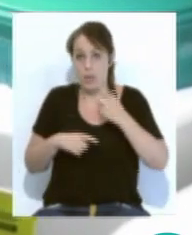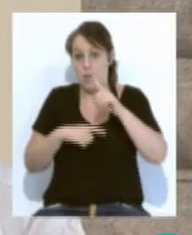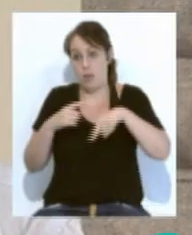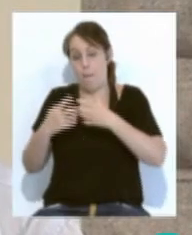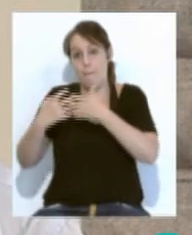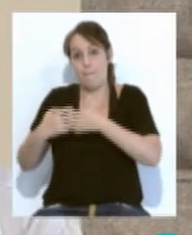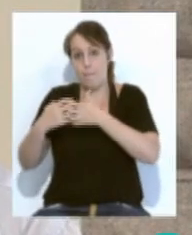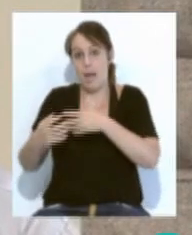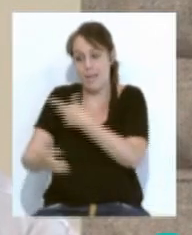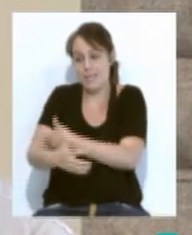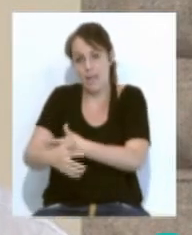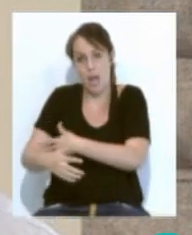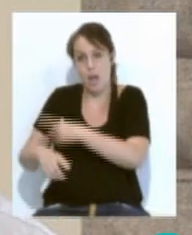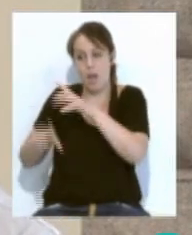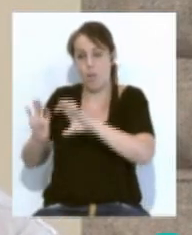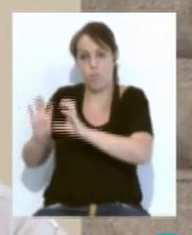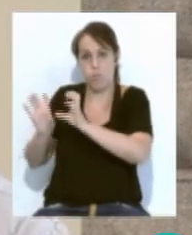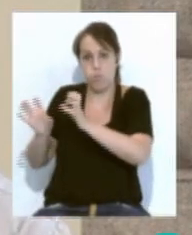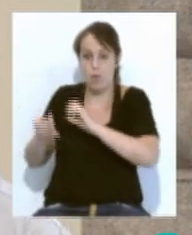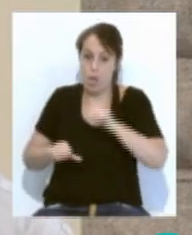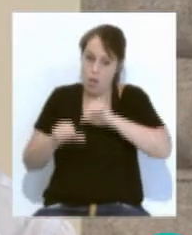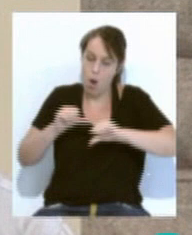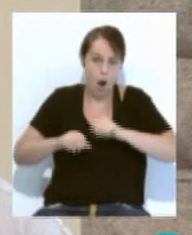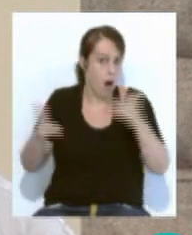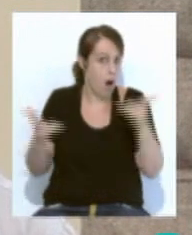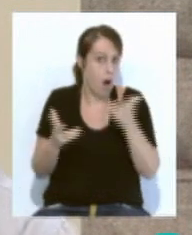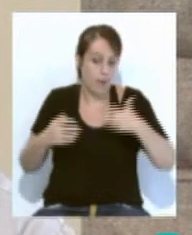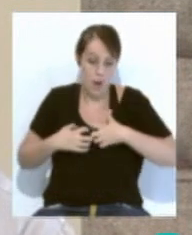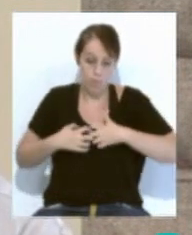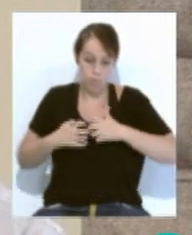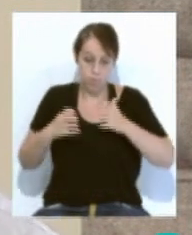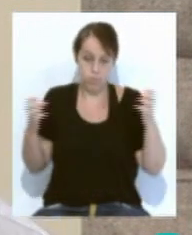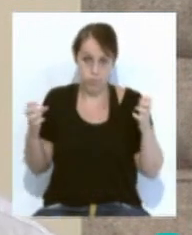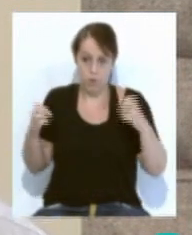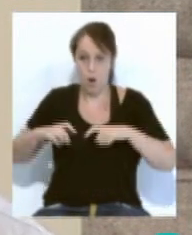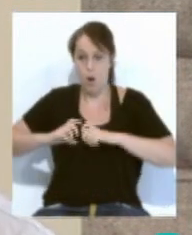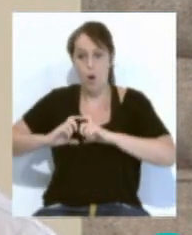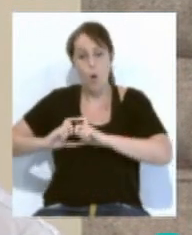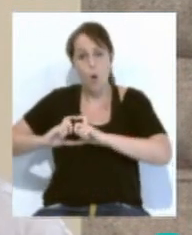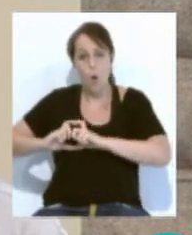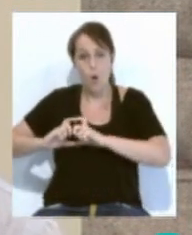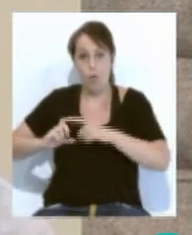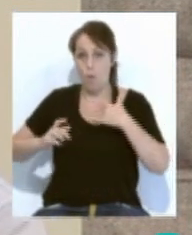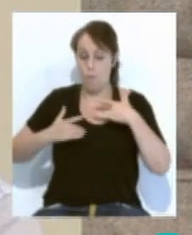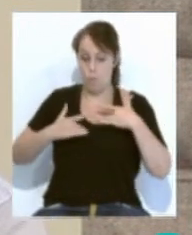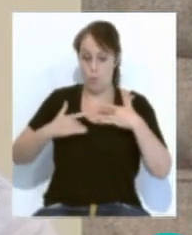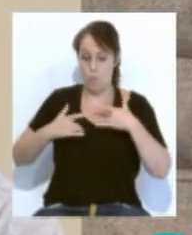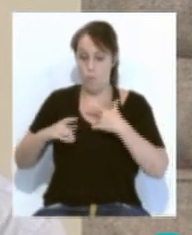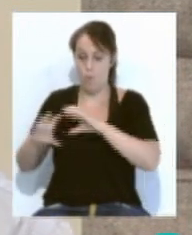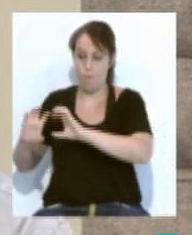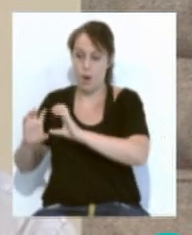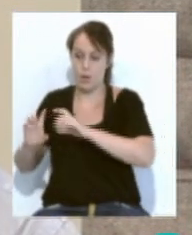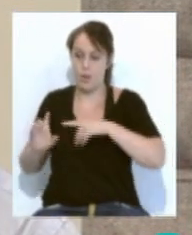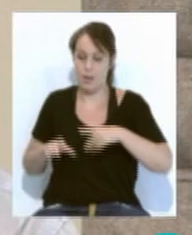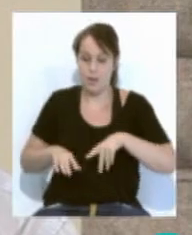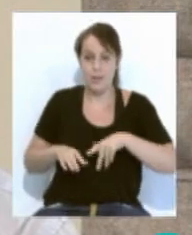extracorpórea. Cirugía bastante agresiva que consistía en abrir el esternón, conectar el corazón a la máquina corazón-pulmón, extraer la sangre del